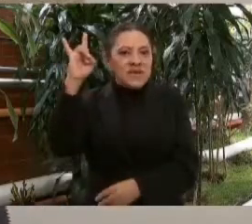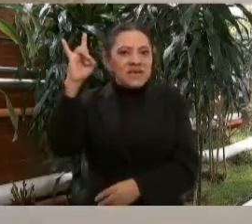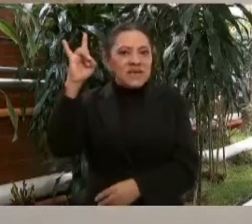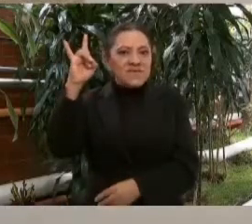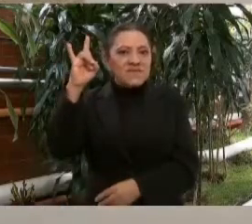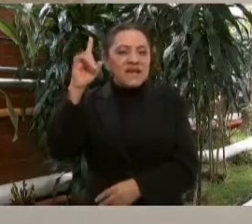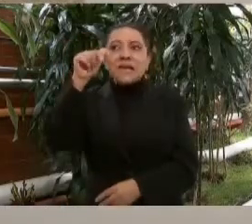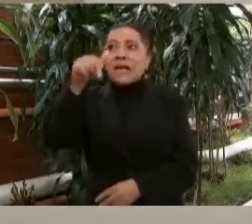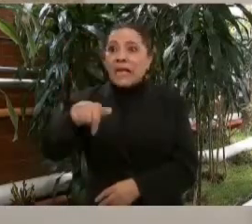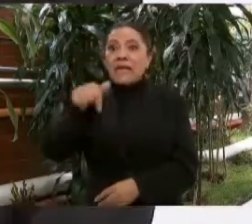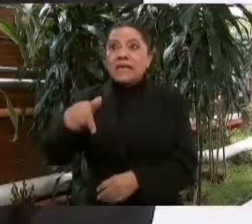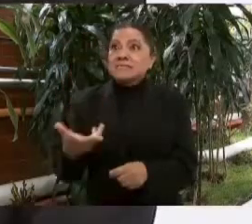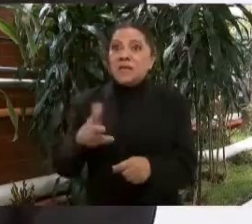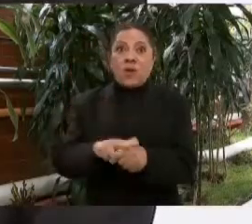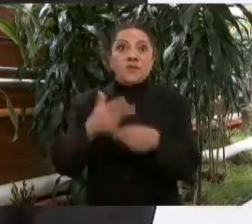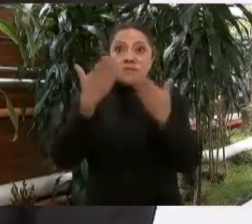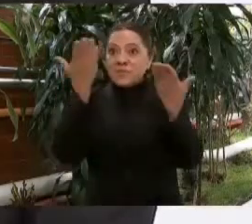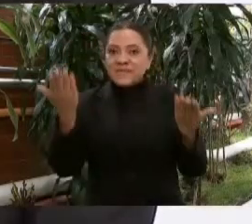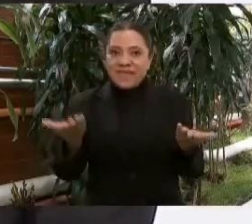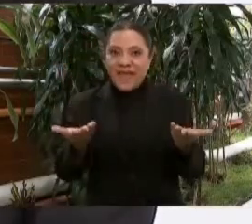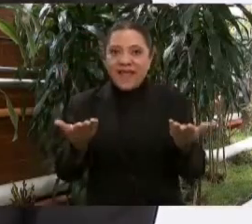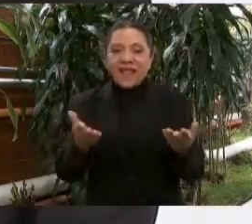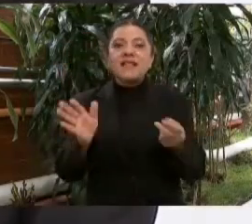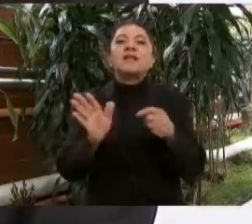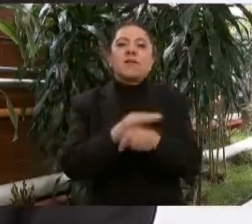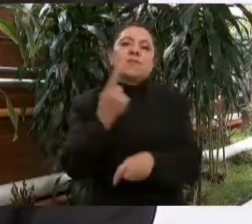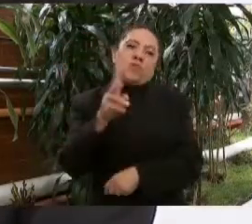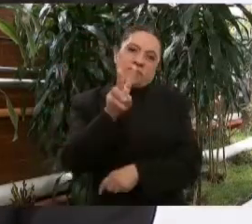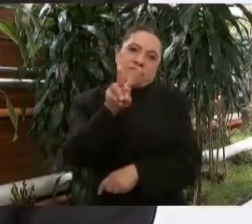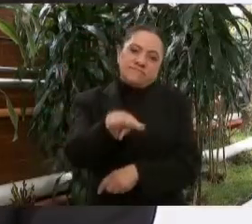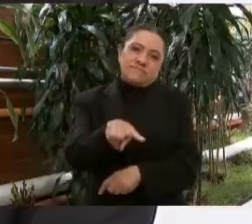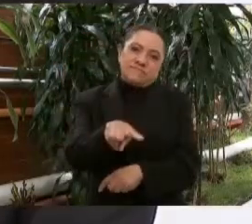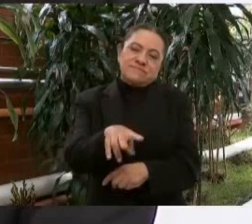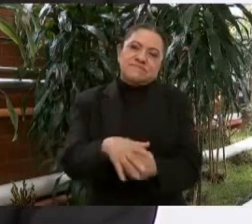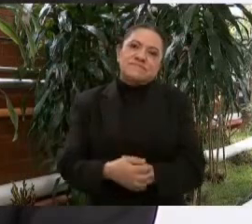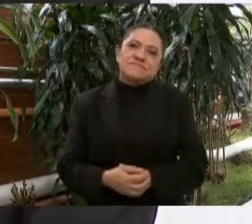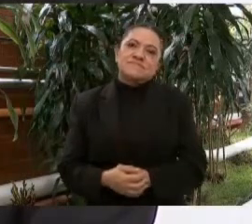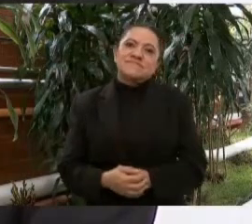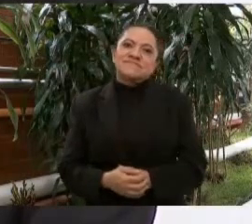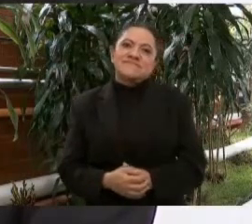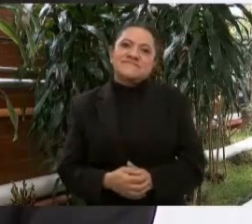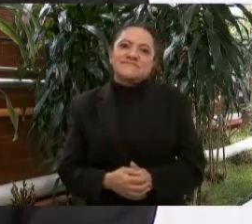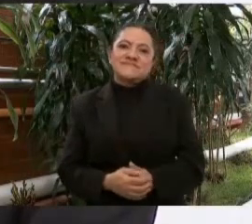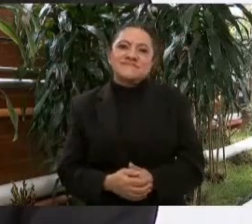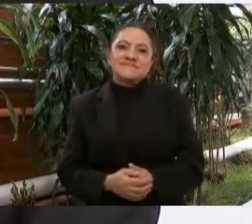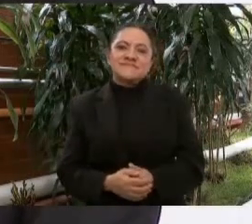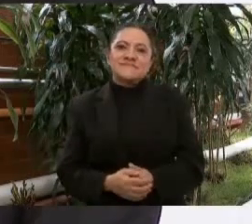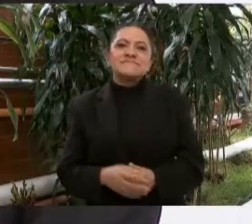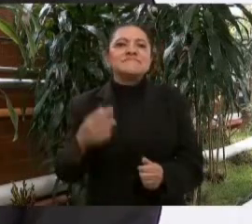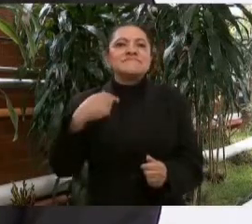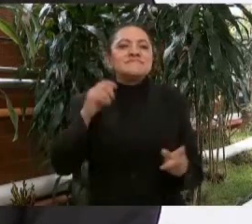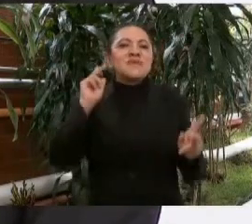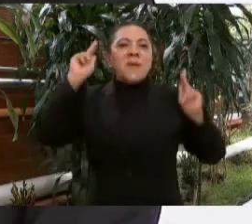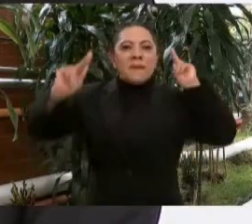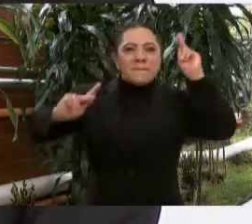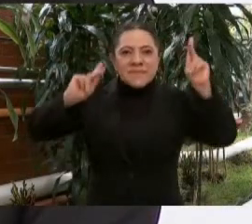hospital, porque en efecto lo visité